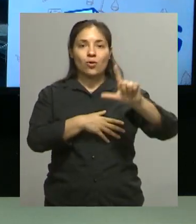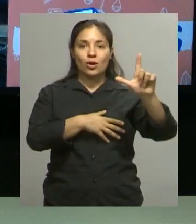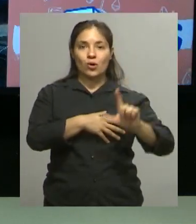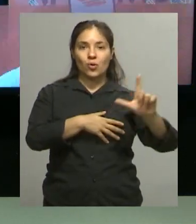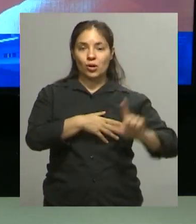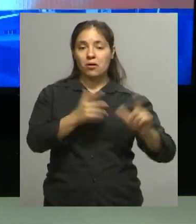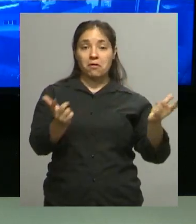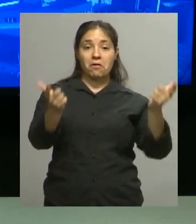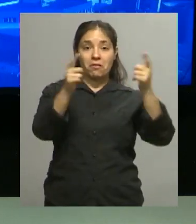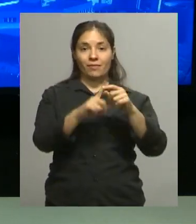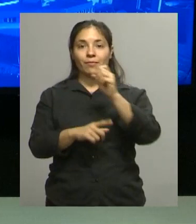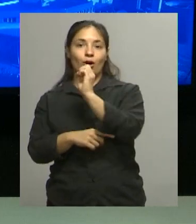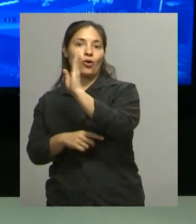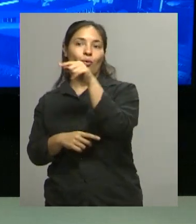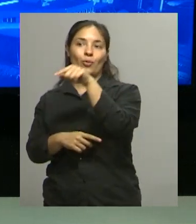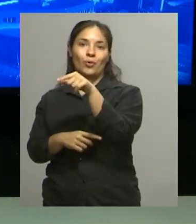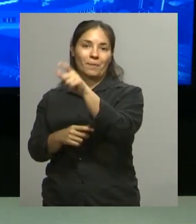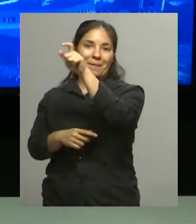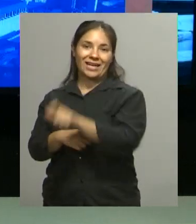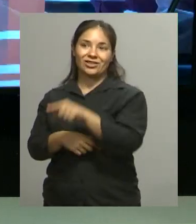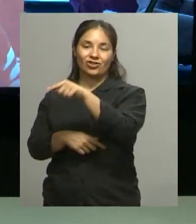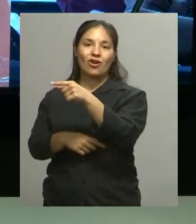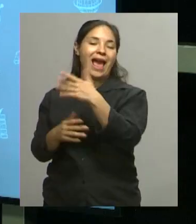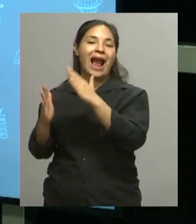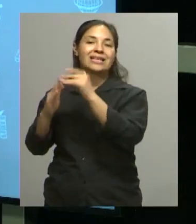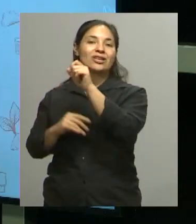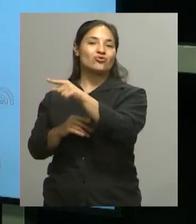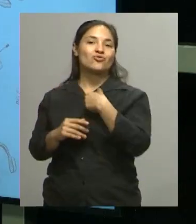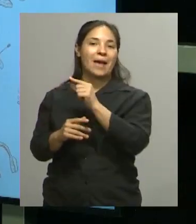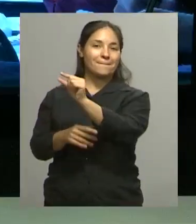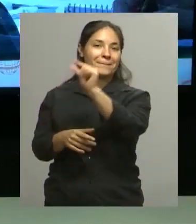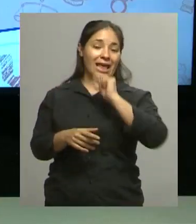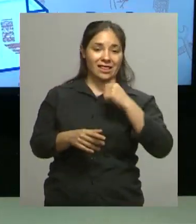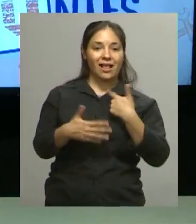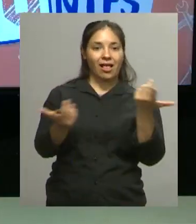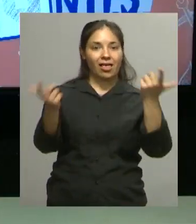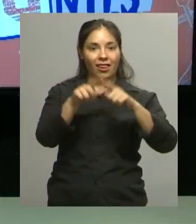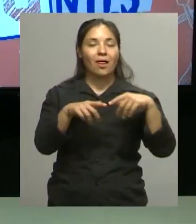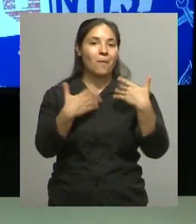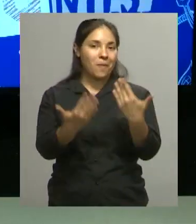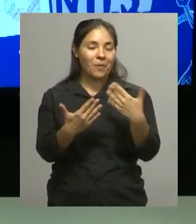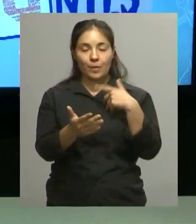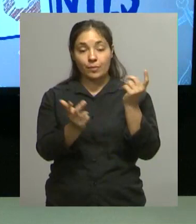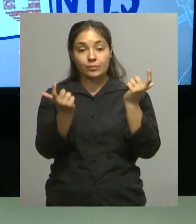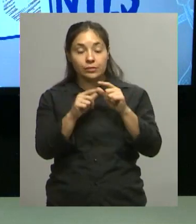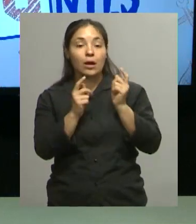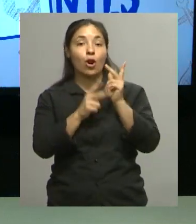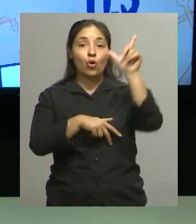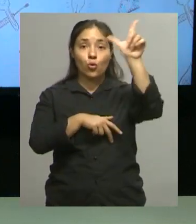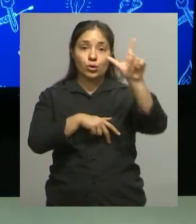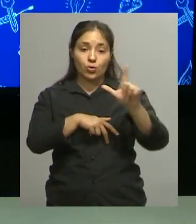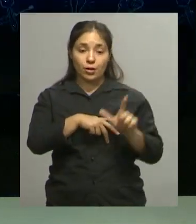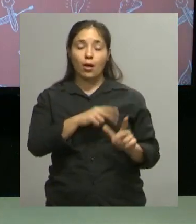integrante del club Porque no tienen un... Un espacio físico propio, digamos Pero bueno, este integrante nos cedía a su casa Y ahí todos los lunes nos